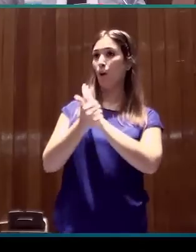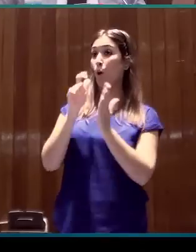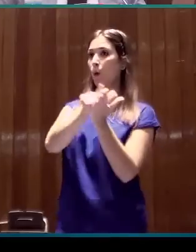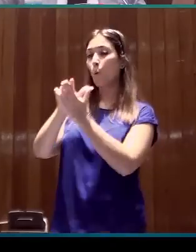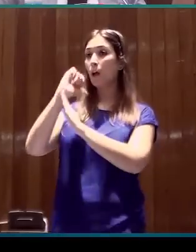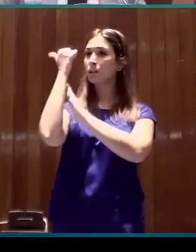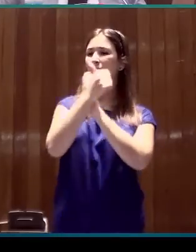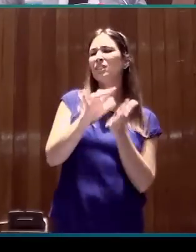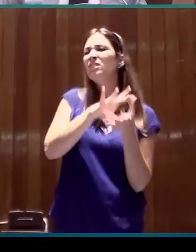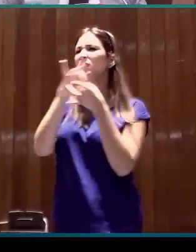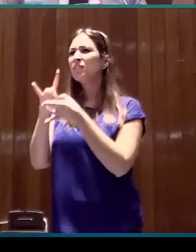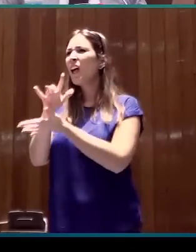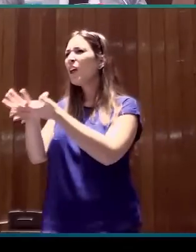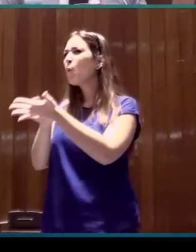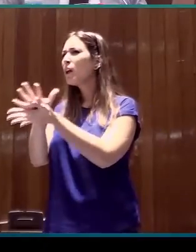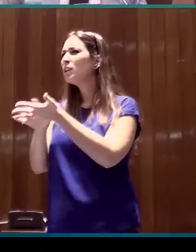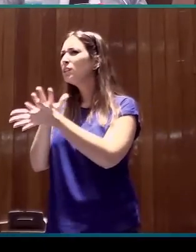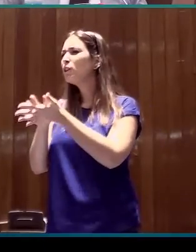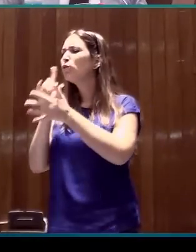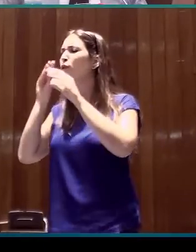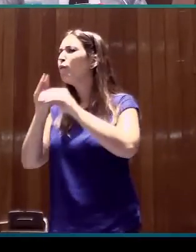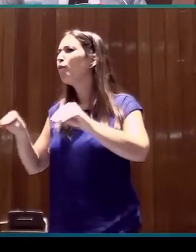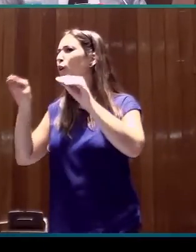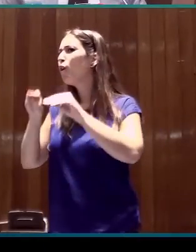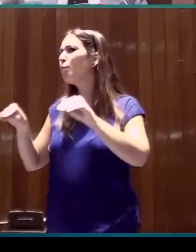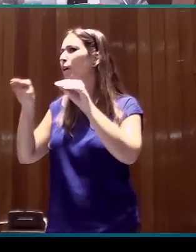a las lenguas de signos en el ámbito de la formación